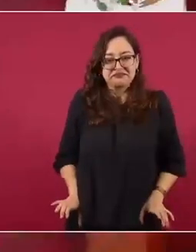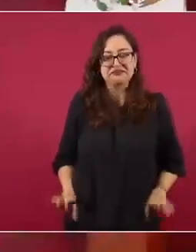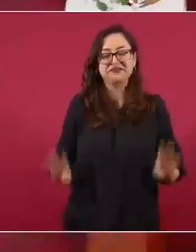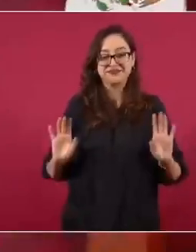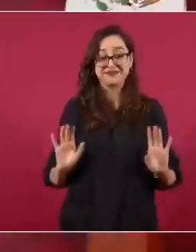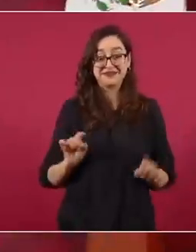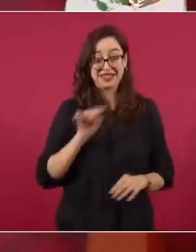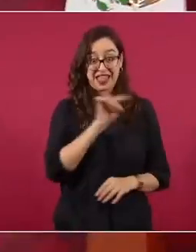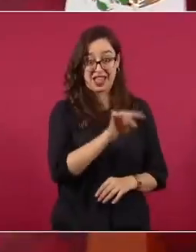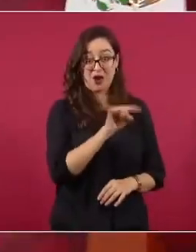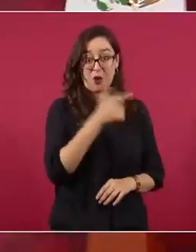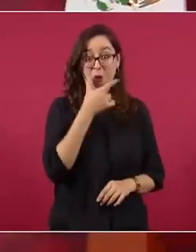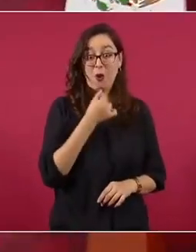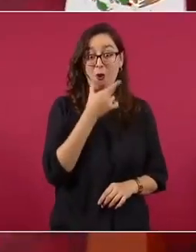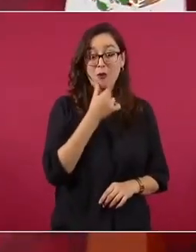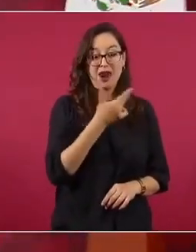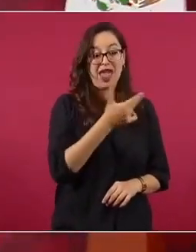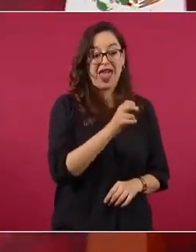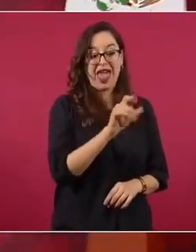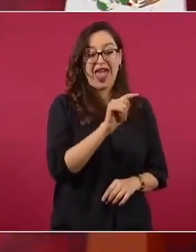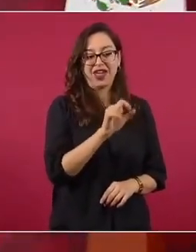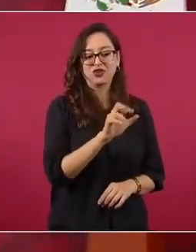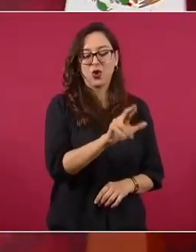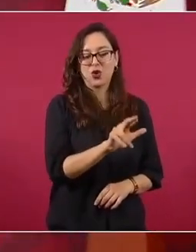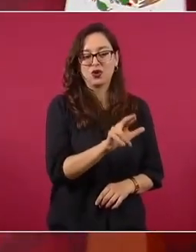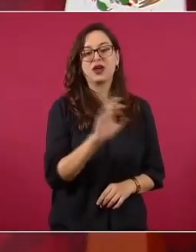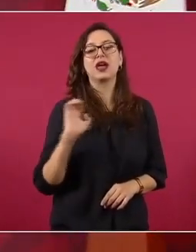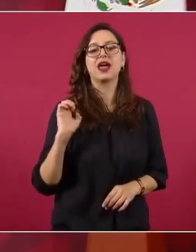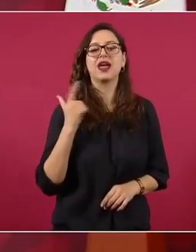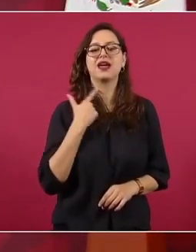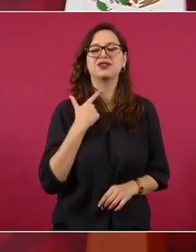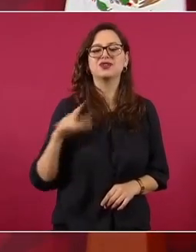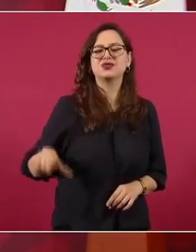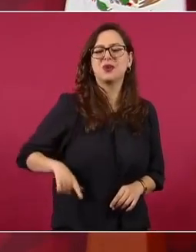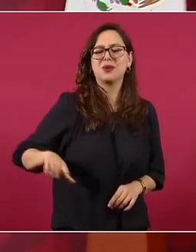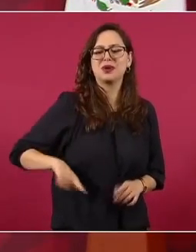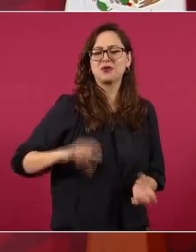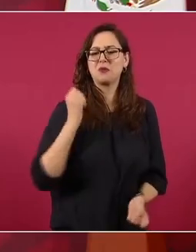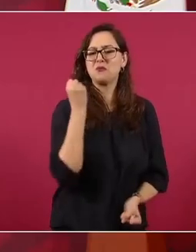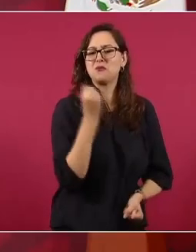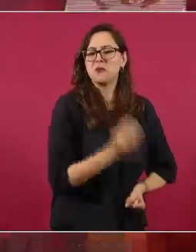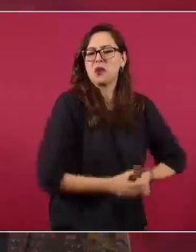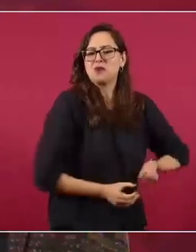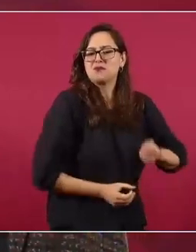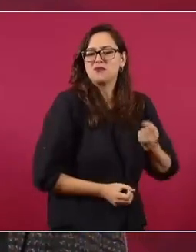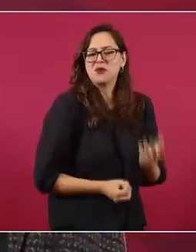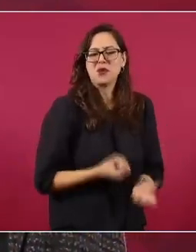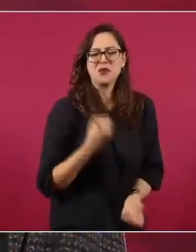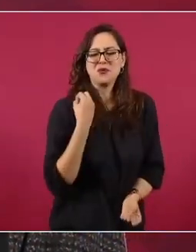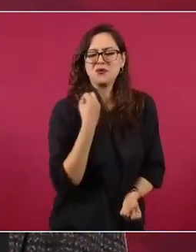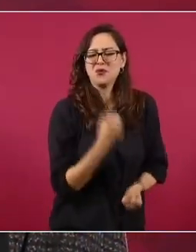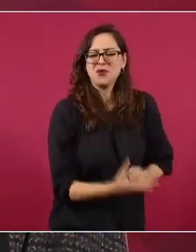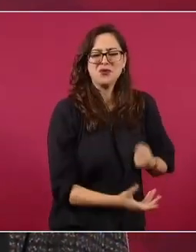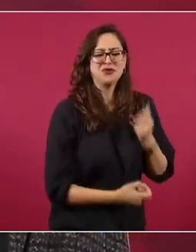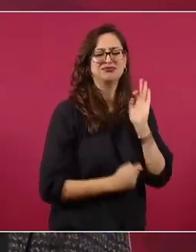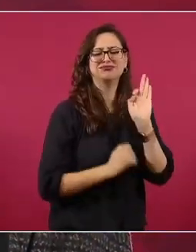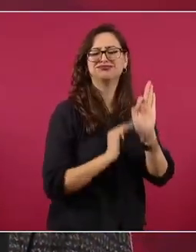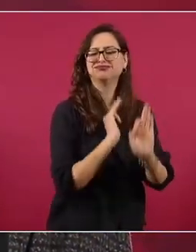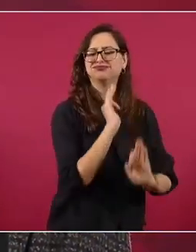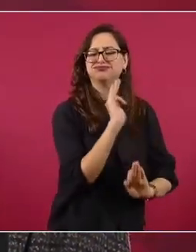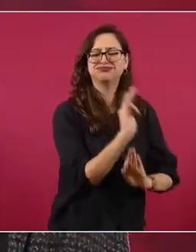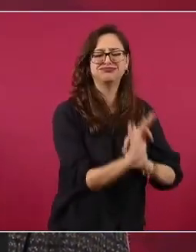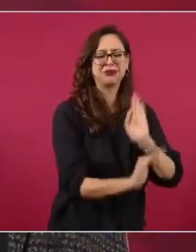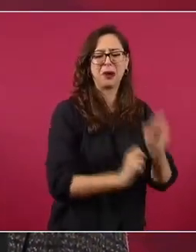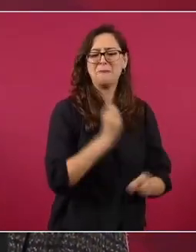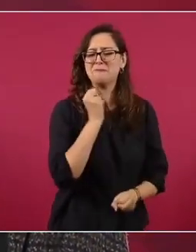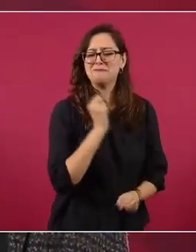más que bien, vivía y vive colmado de atenciones y de